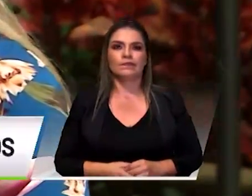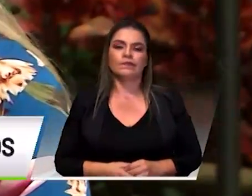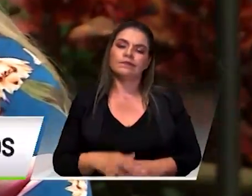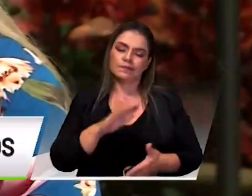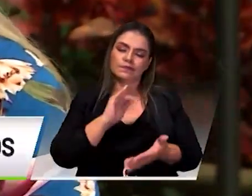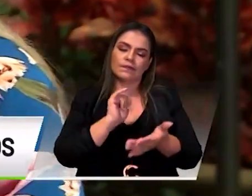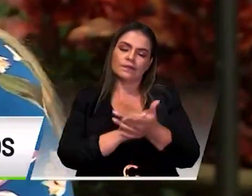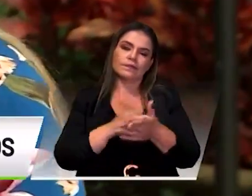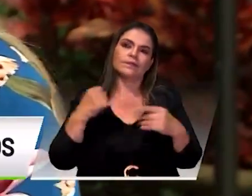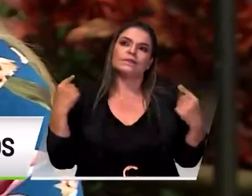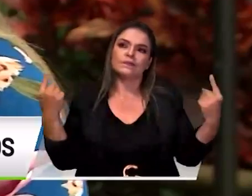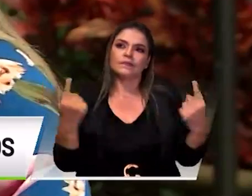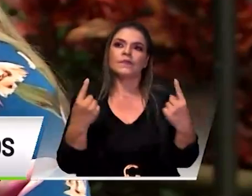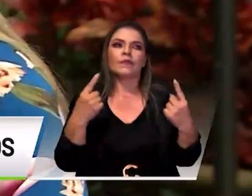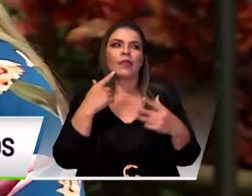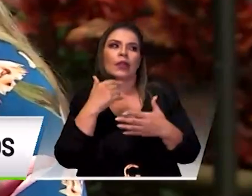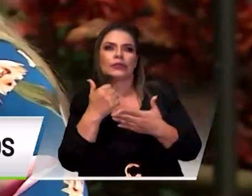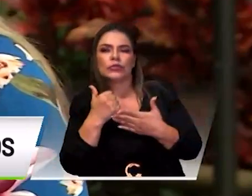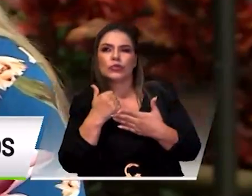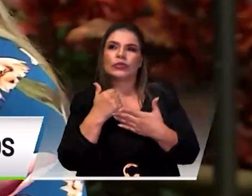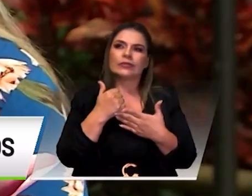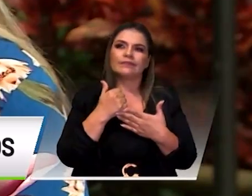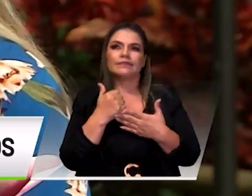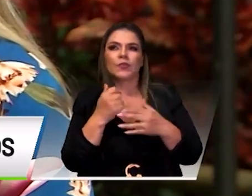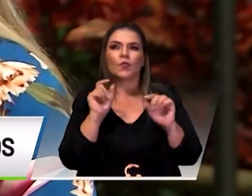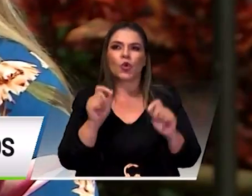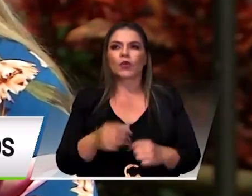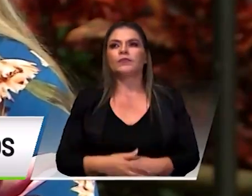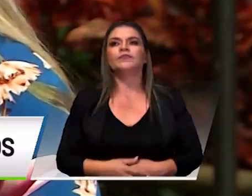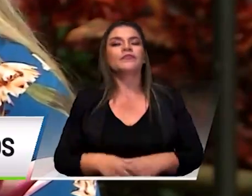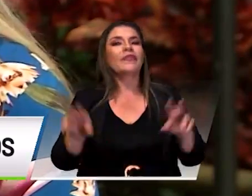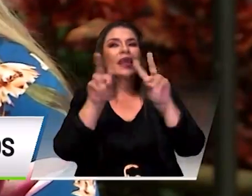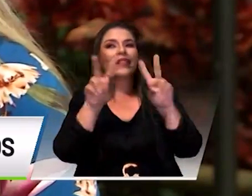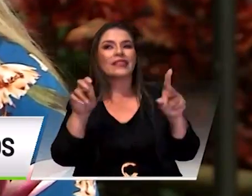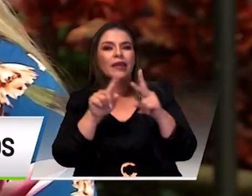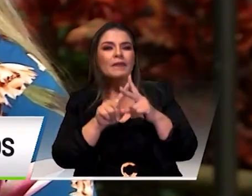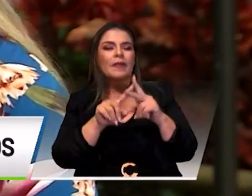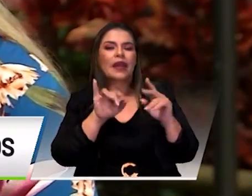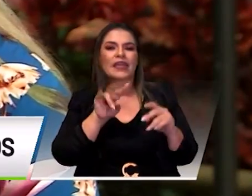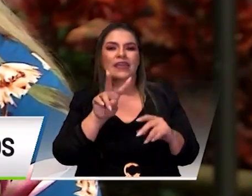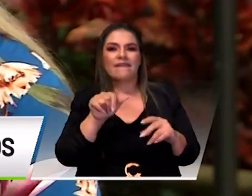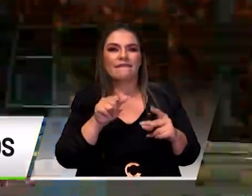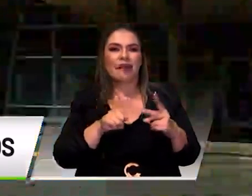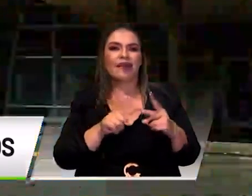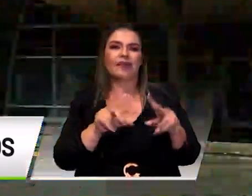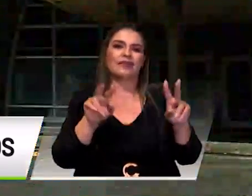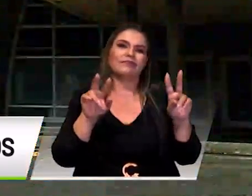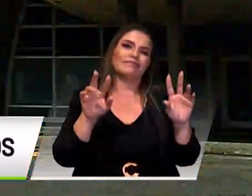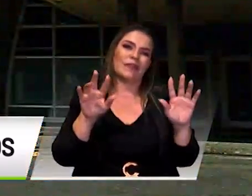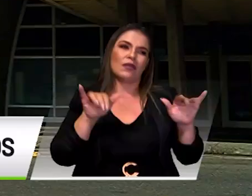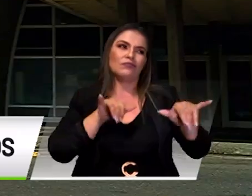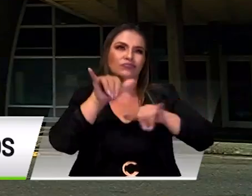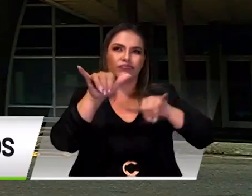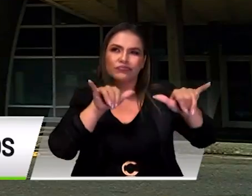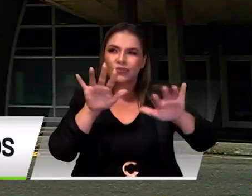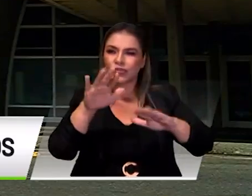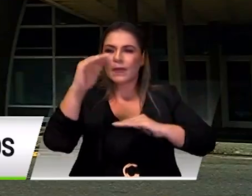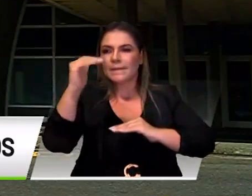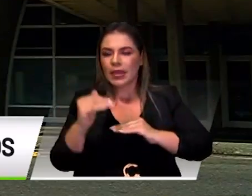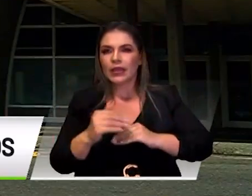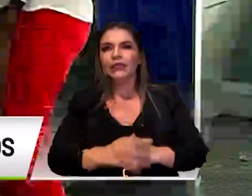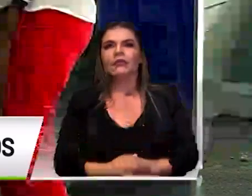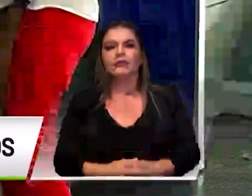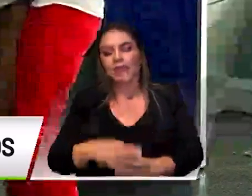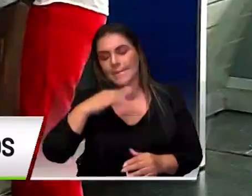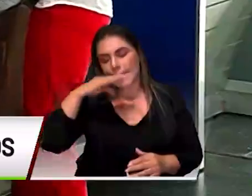entonces esto puede que nos ayude un poco más también el tema del IVA en los tiquetes aéreos. En Medellín las cifras de